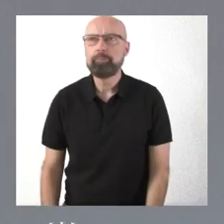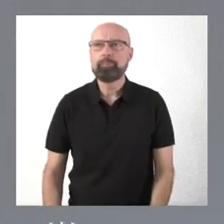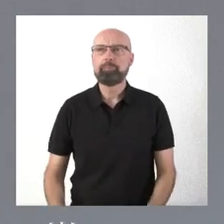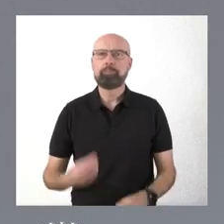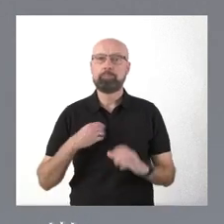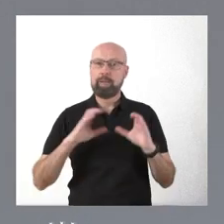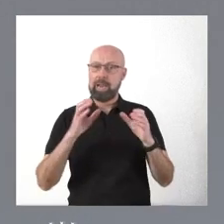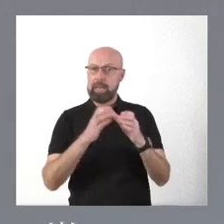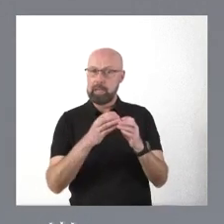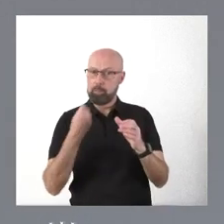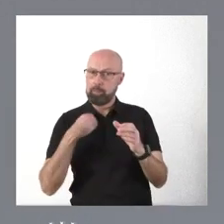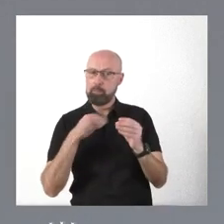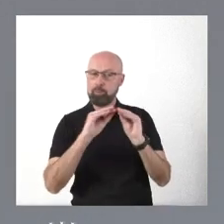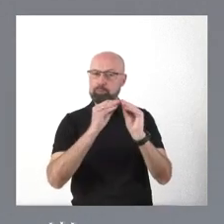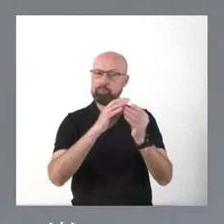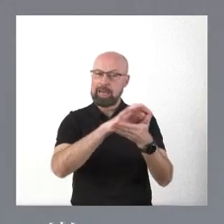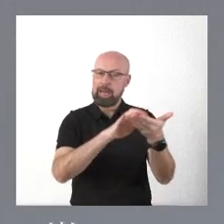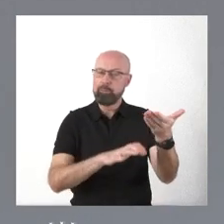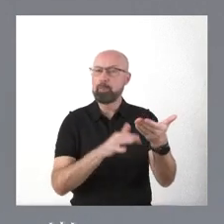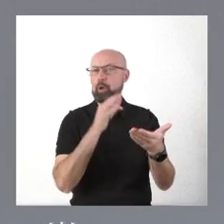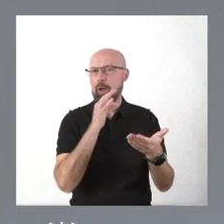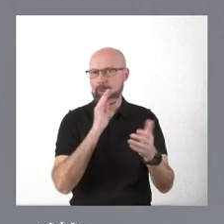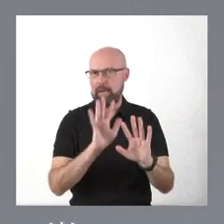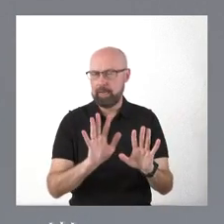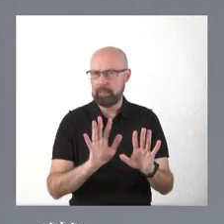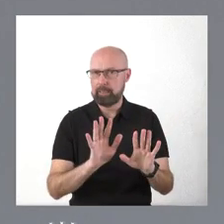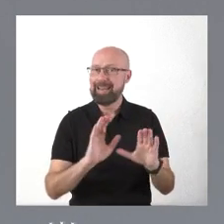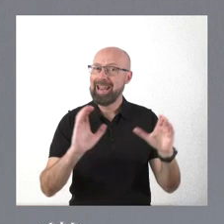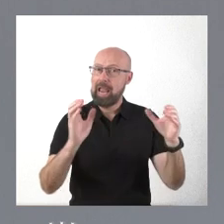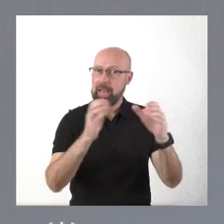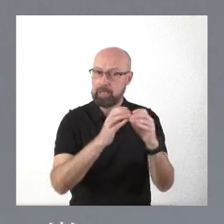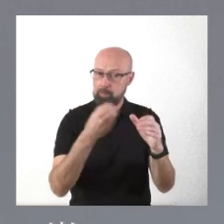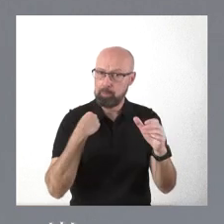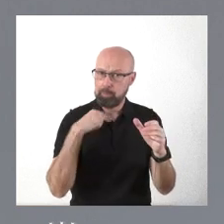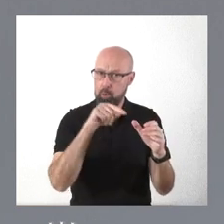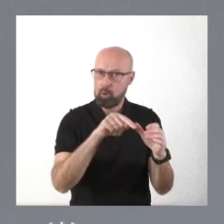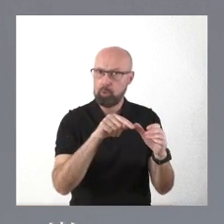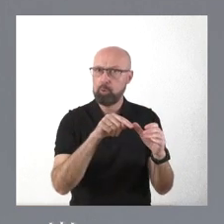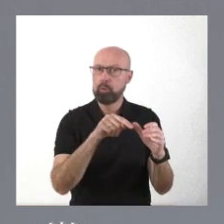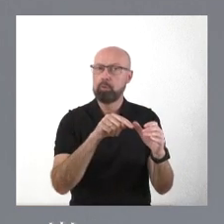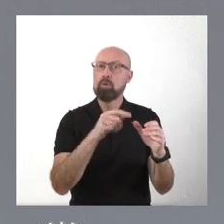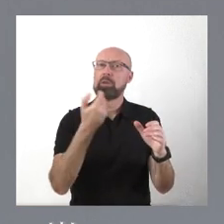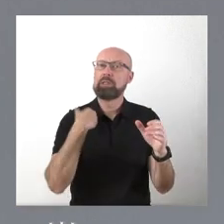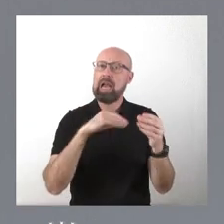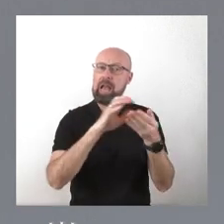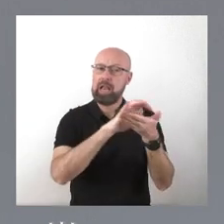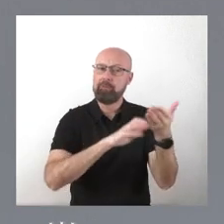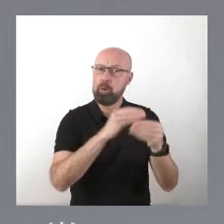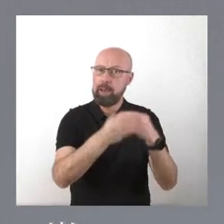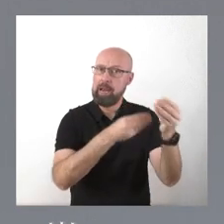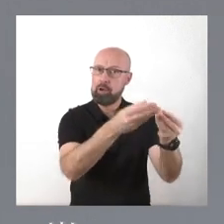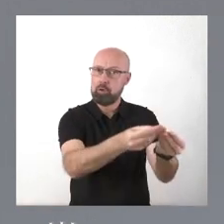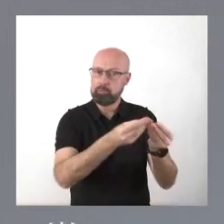su informe. Todavía no ha elaborado su informe. Cuando este equipo nos presente su informe,